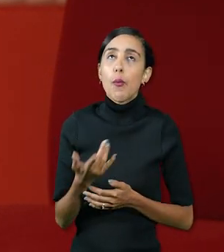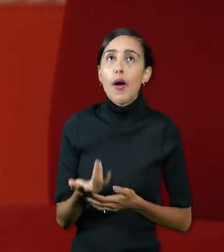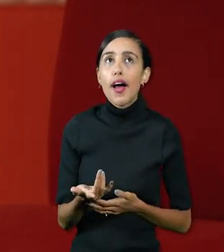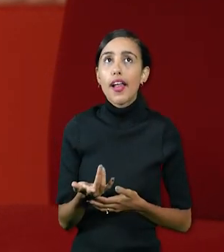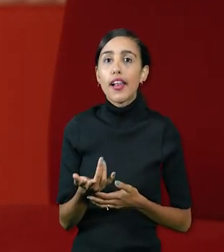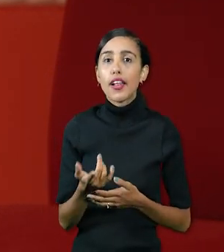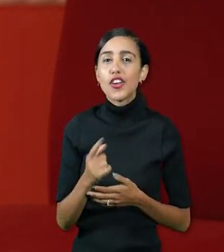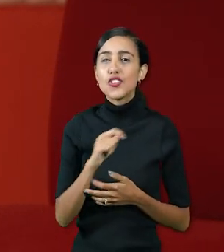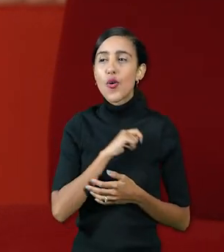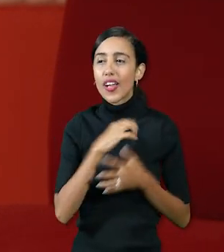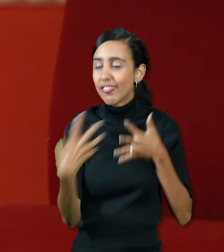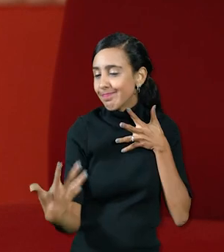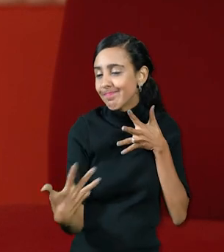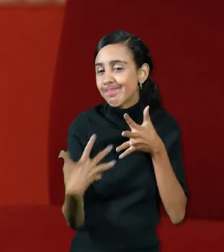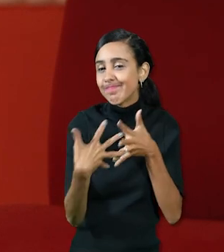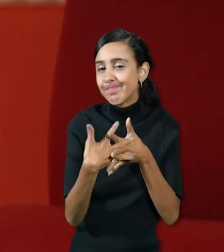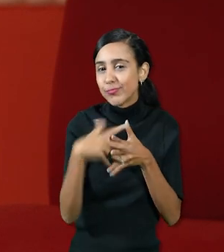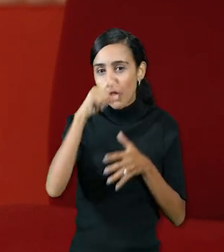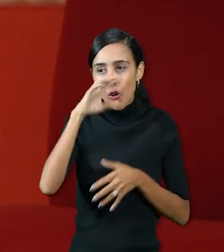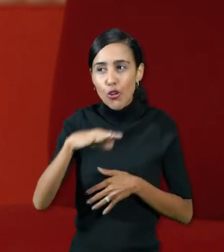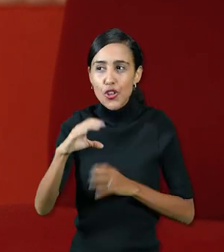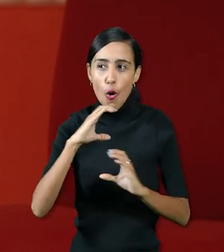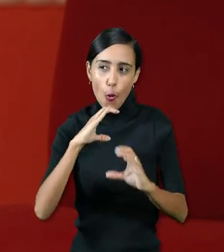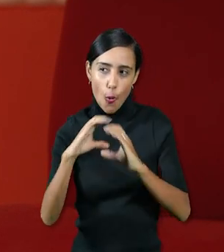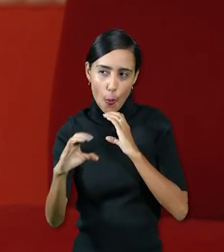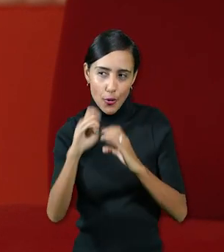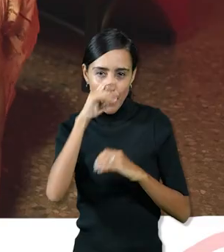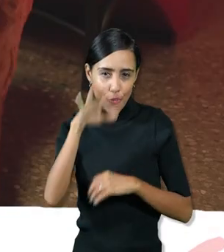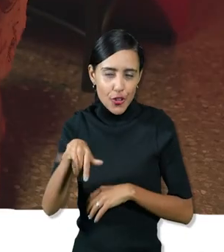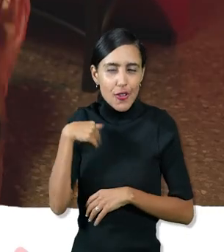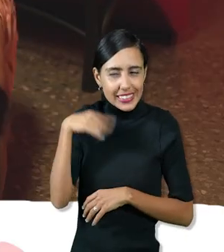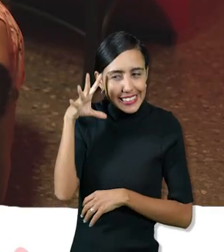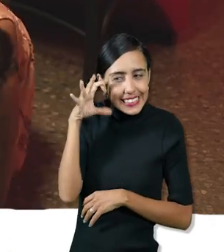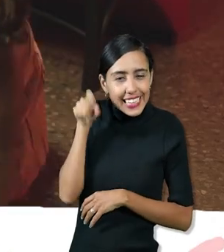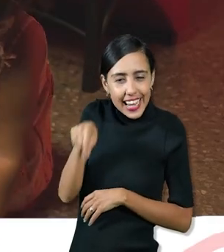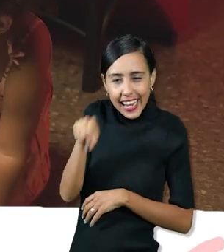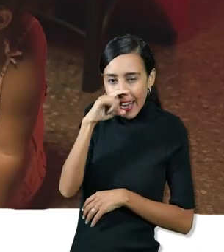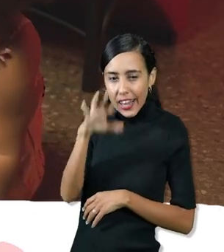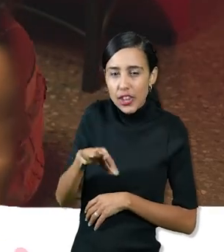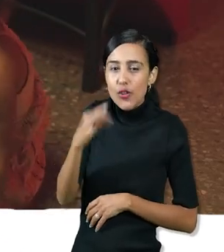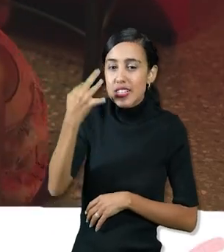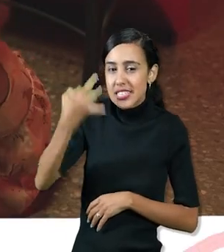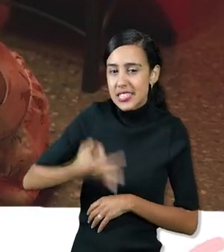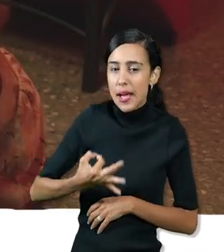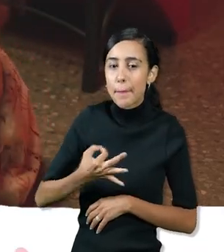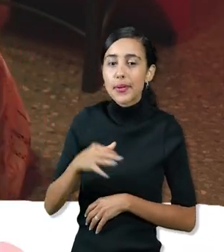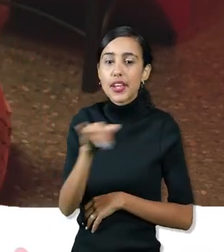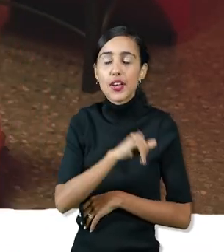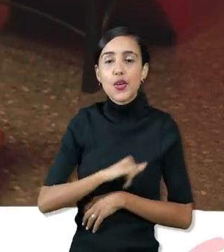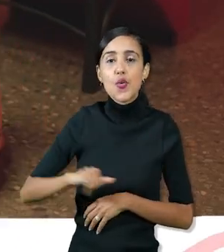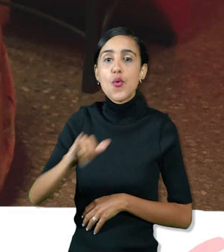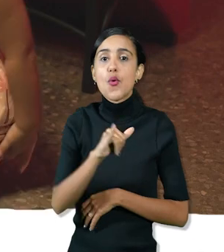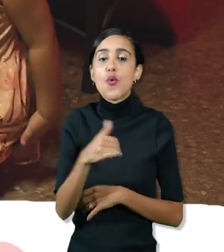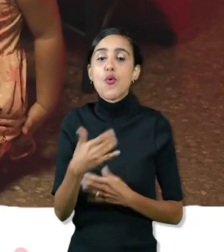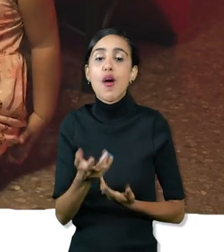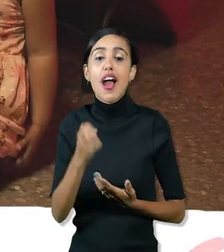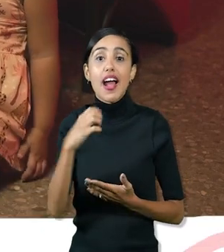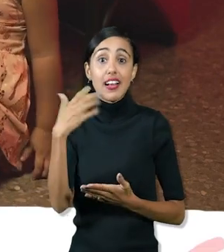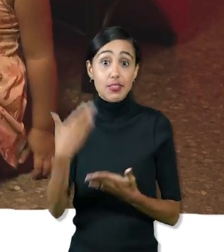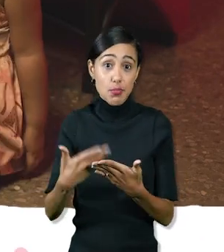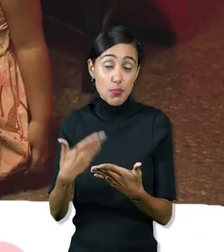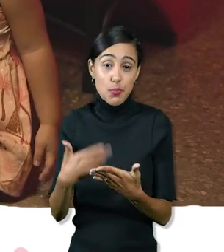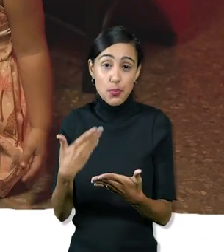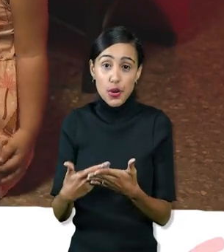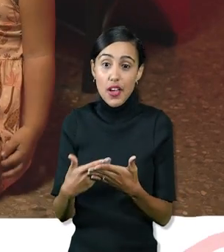conectarme con ellos de comunicarme con ellos y de entenderme siempre trato de que el ensayo